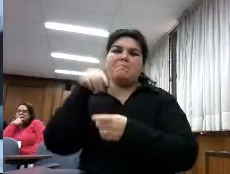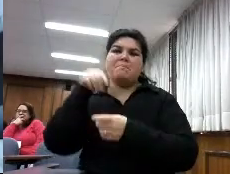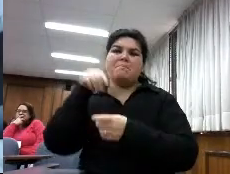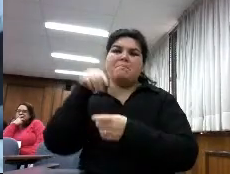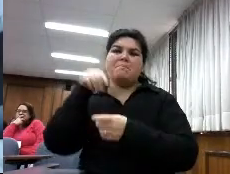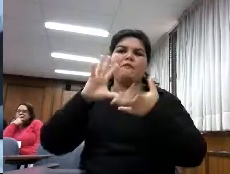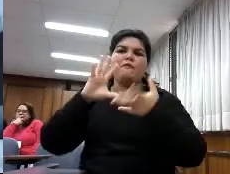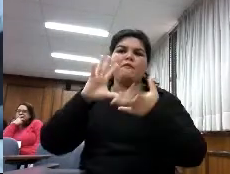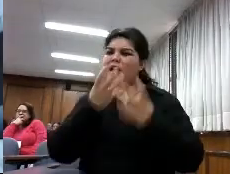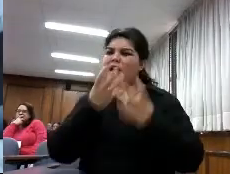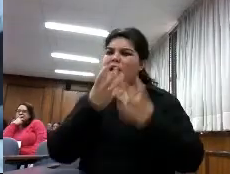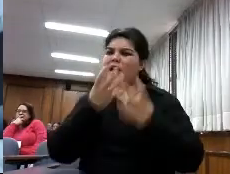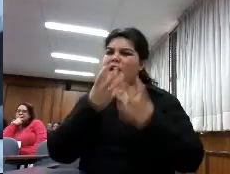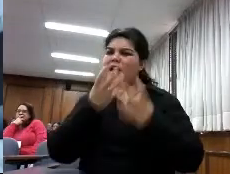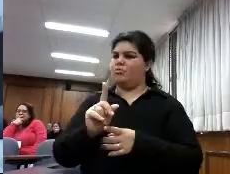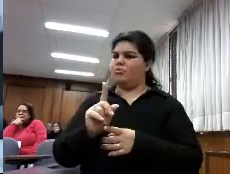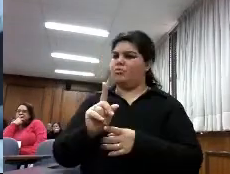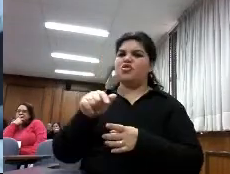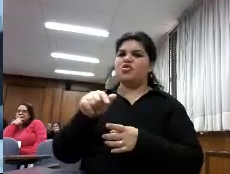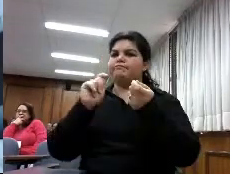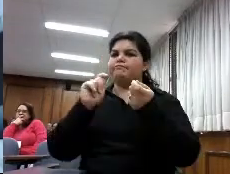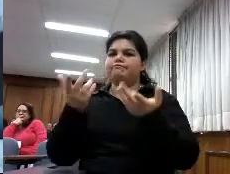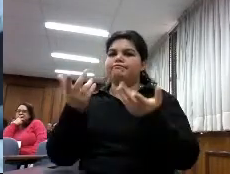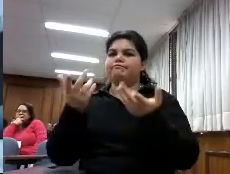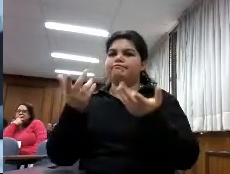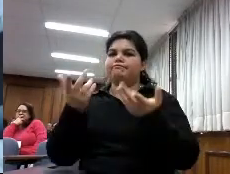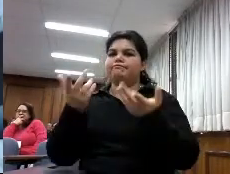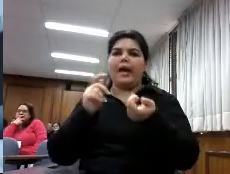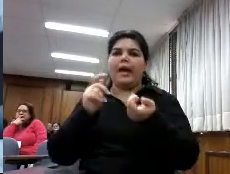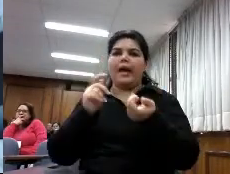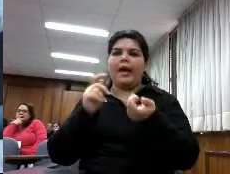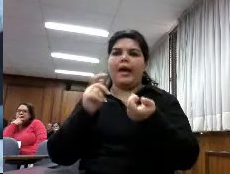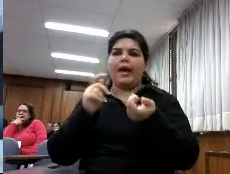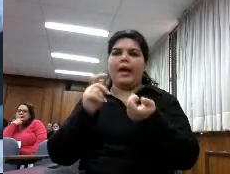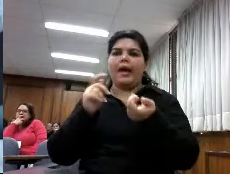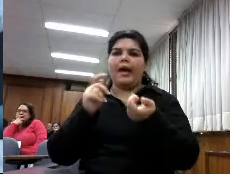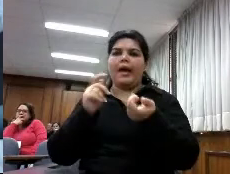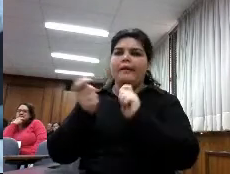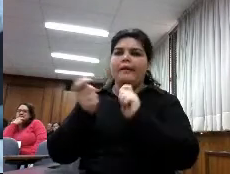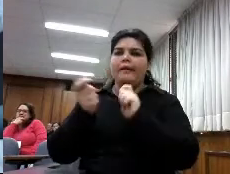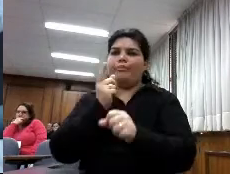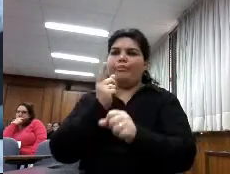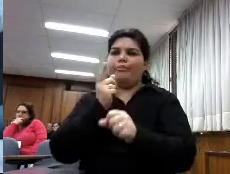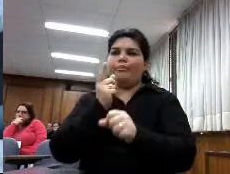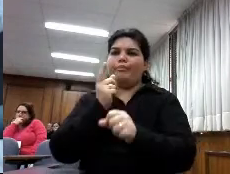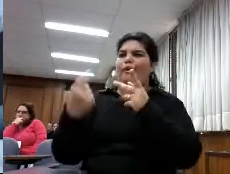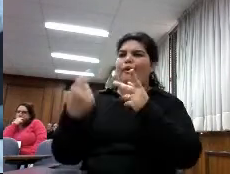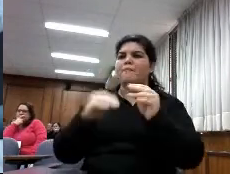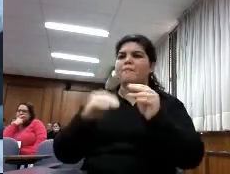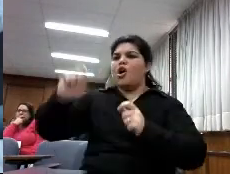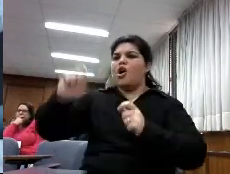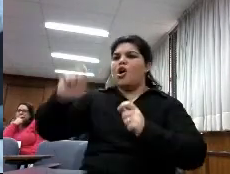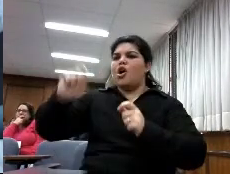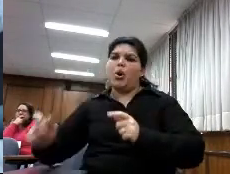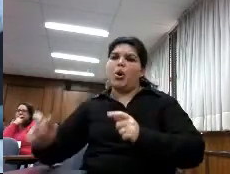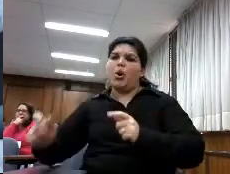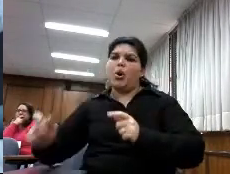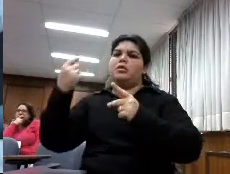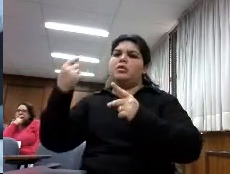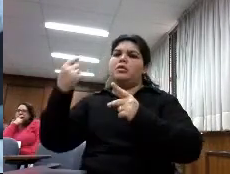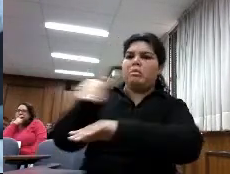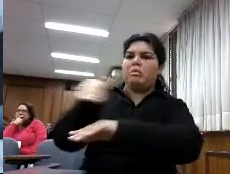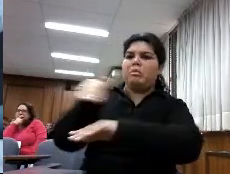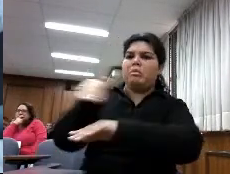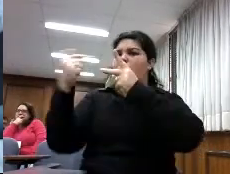no se adapta no puedes hacer muchas de las cosas que sí que harías con un formato como e-pad o como